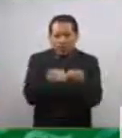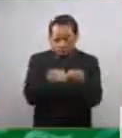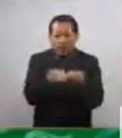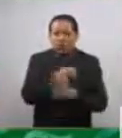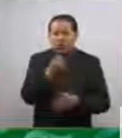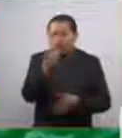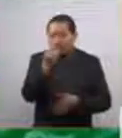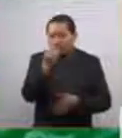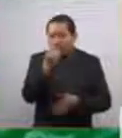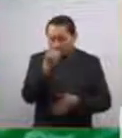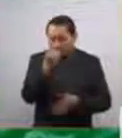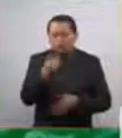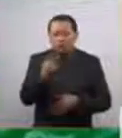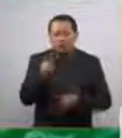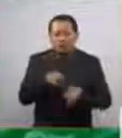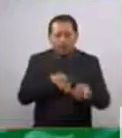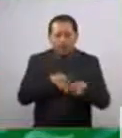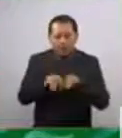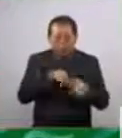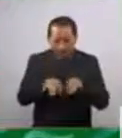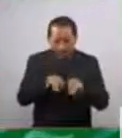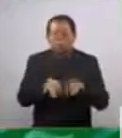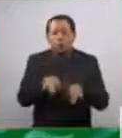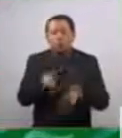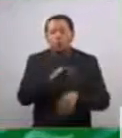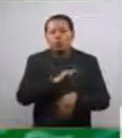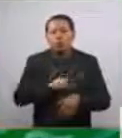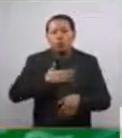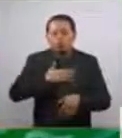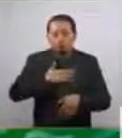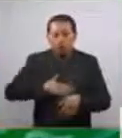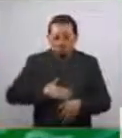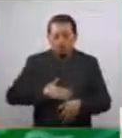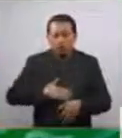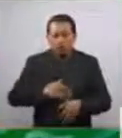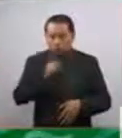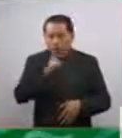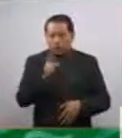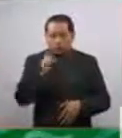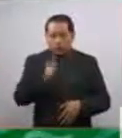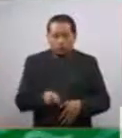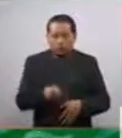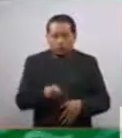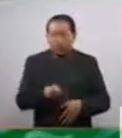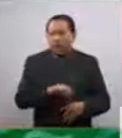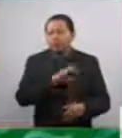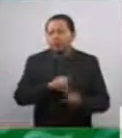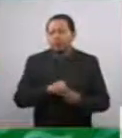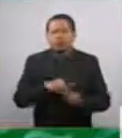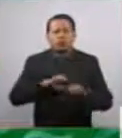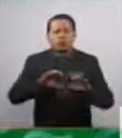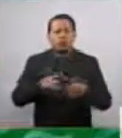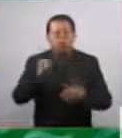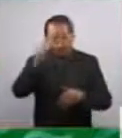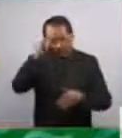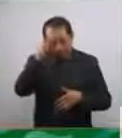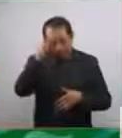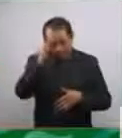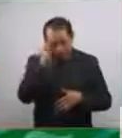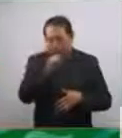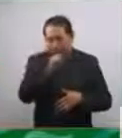a la alimentación, el trabajo, la justicia, lo registran precisamente comunidades indígenas.